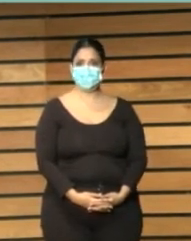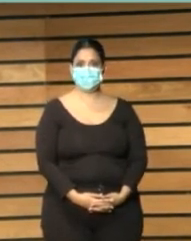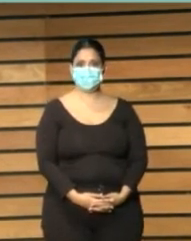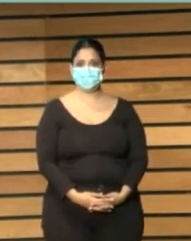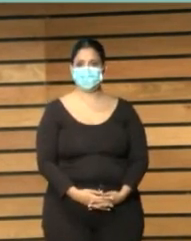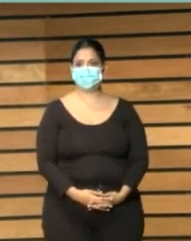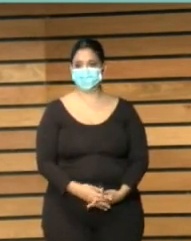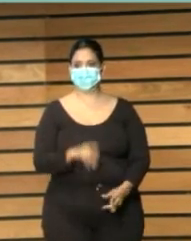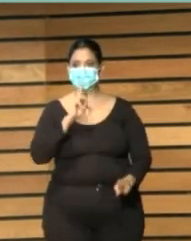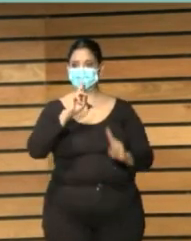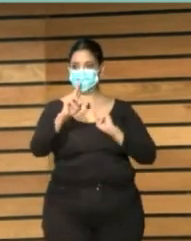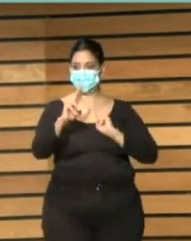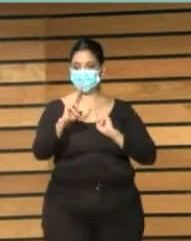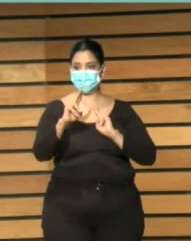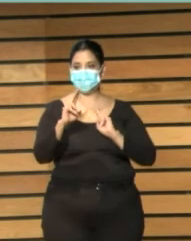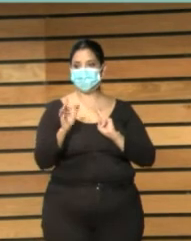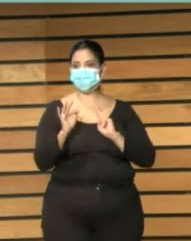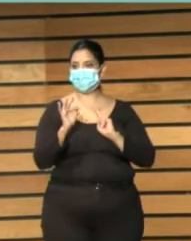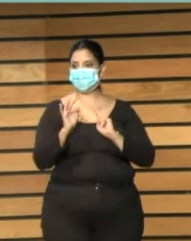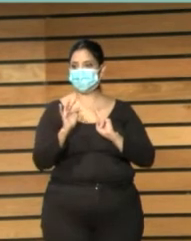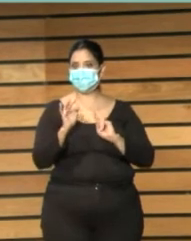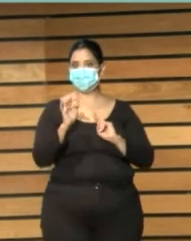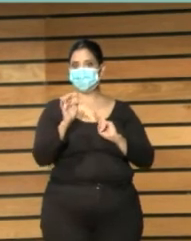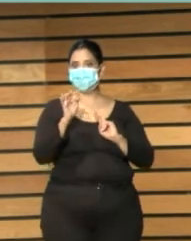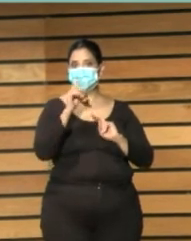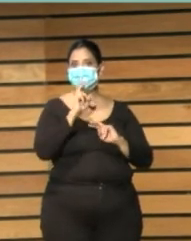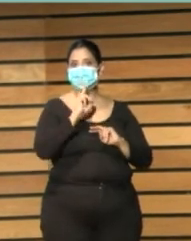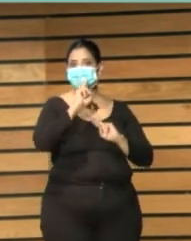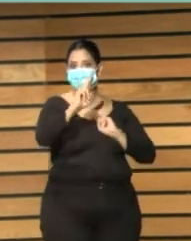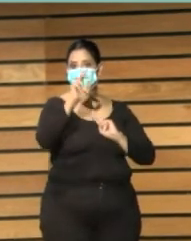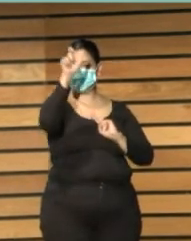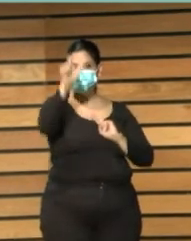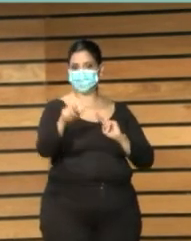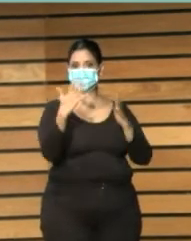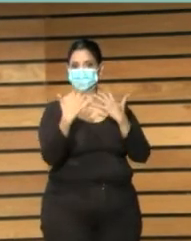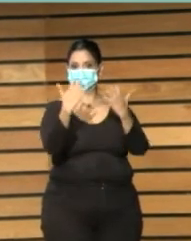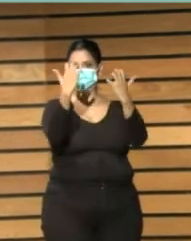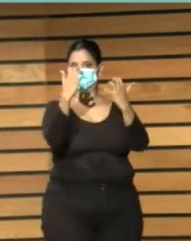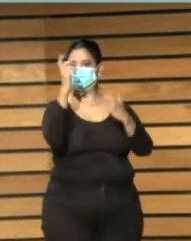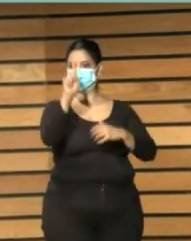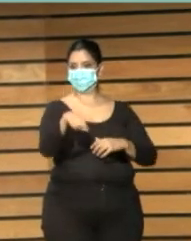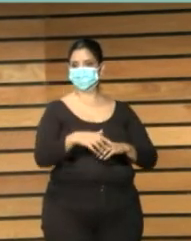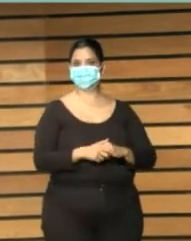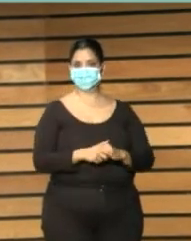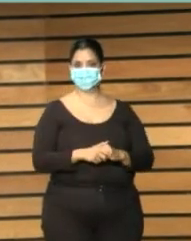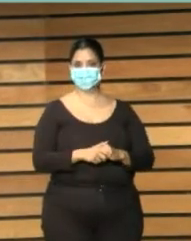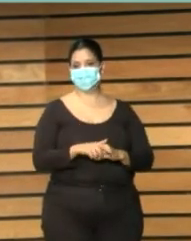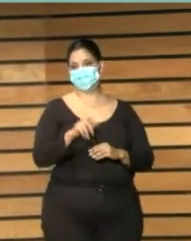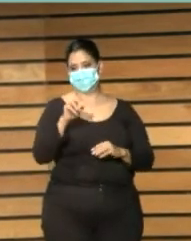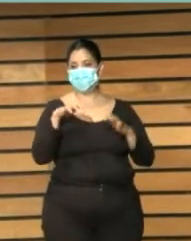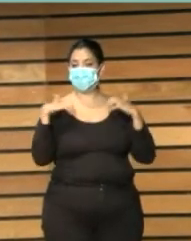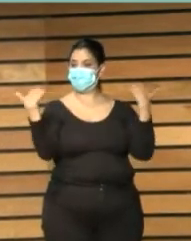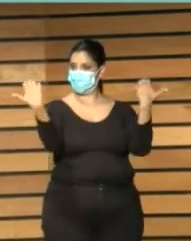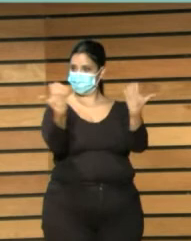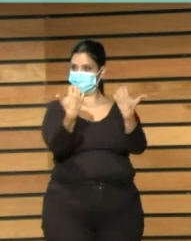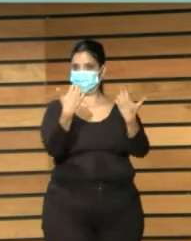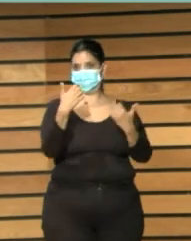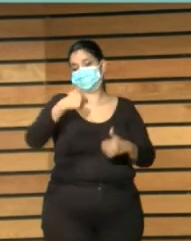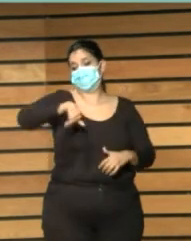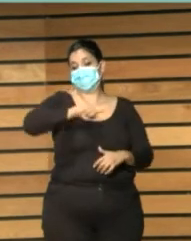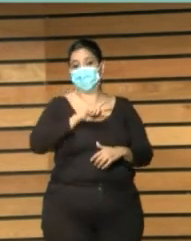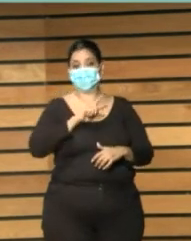te va a responder lo va a completar Alier que esto está la mesa se transcurre como hemos dicho en redondo en la sala nosotros